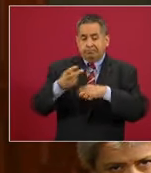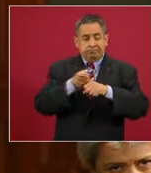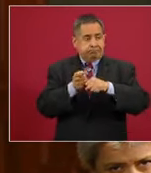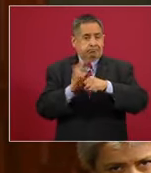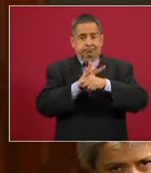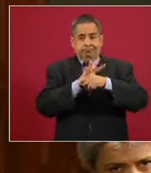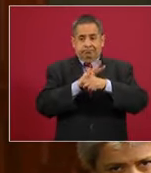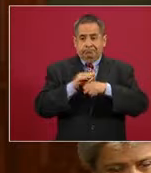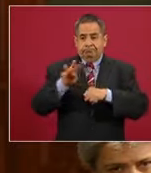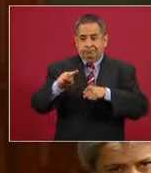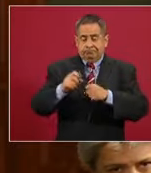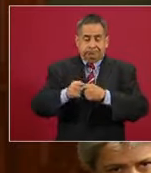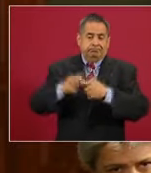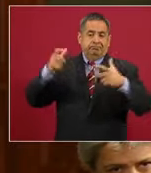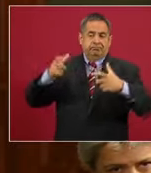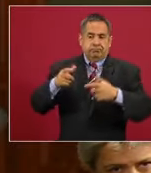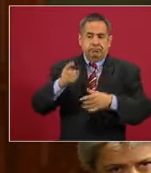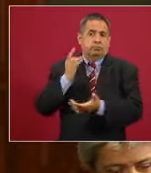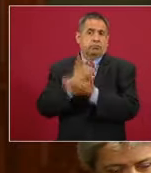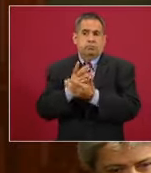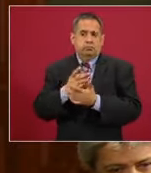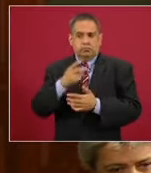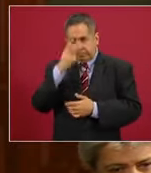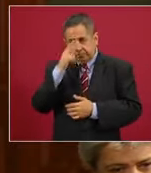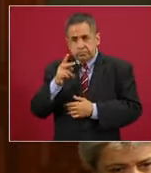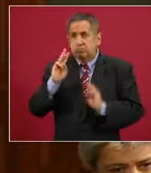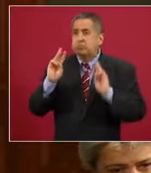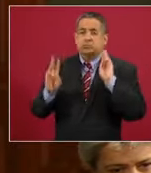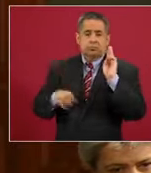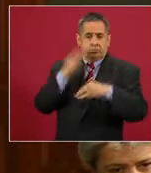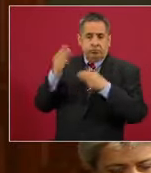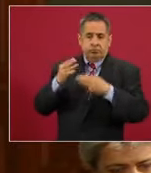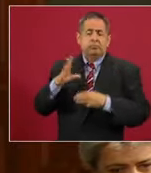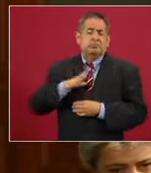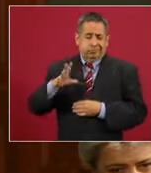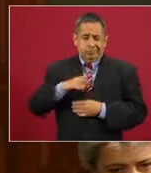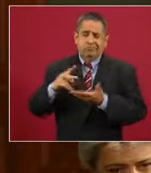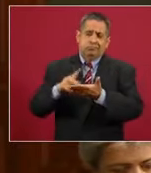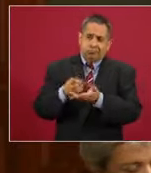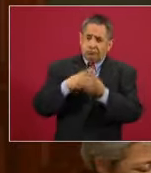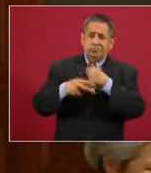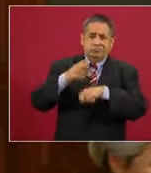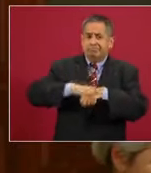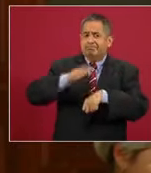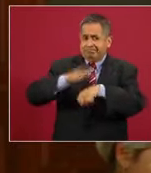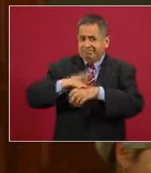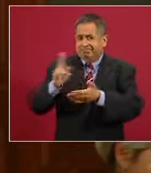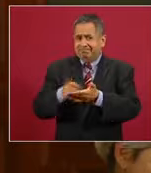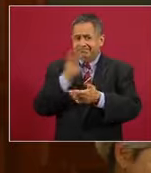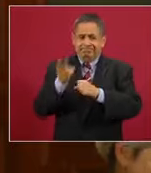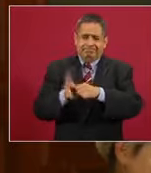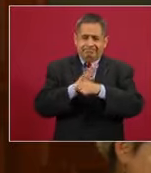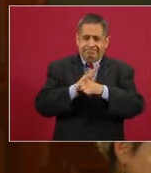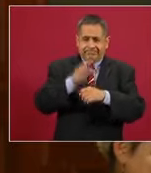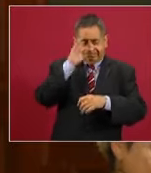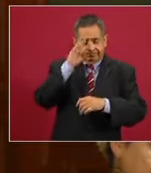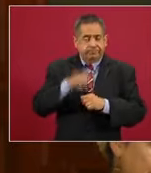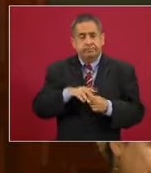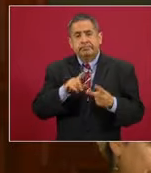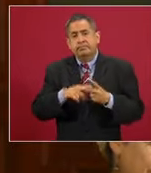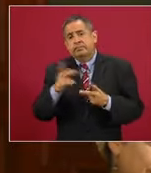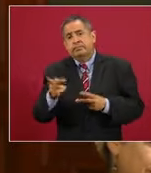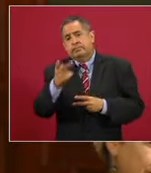-19? Porque no solamente es en México, sino es en el resto del mundo. Y también para el doctor Alcocer,